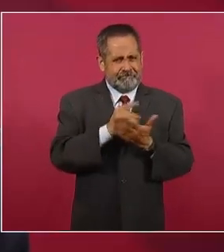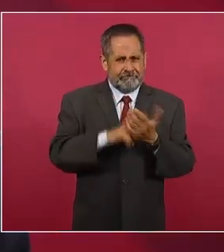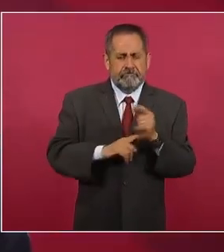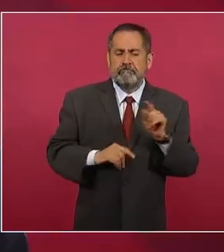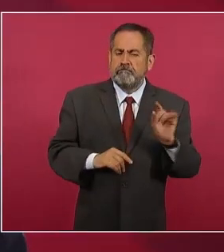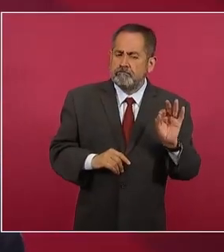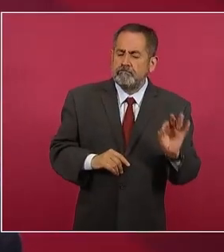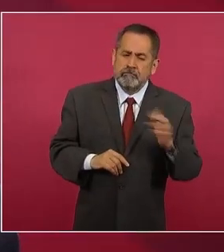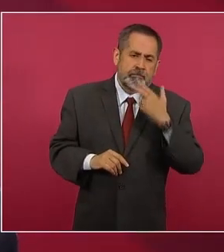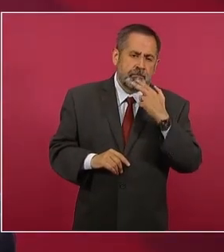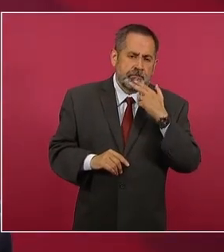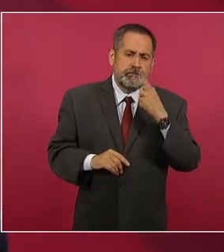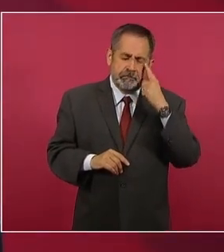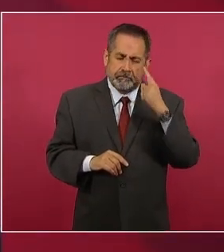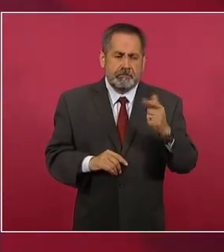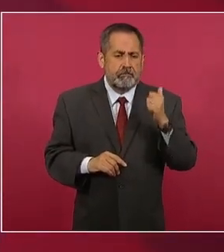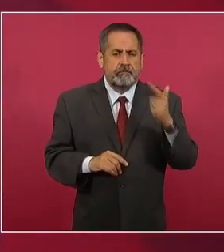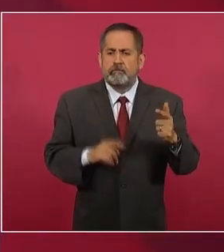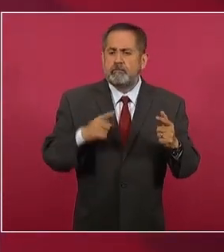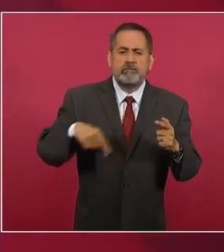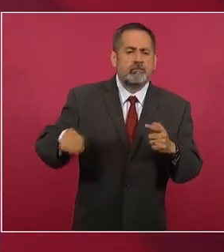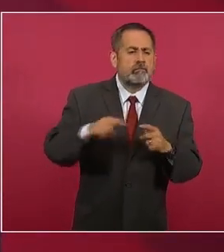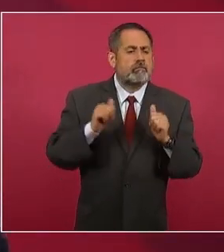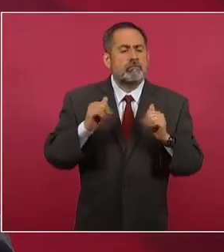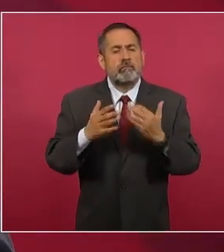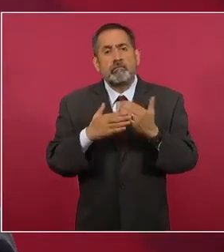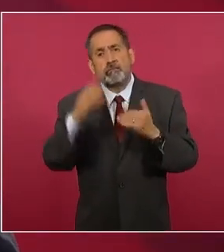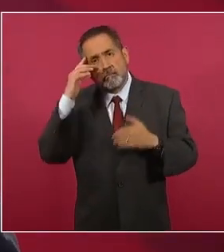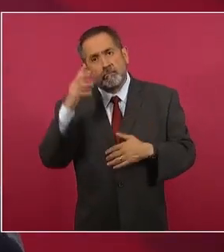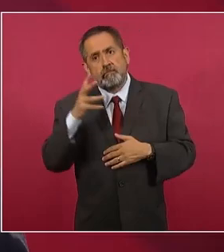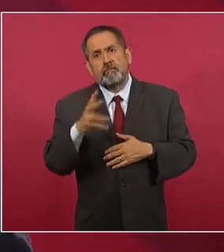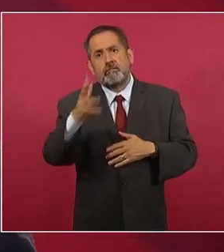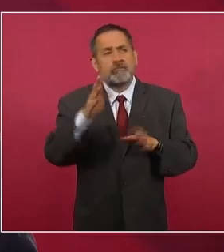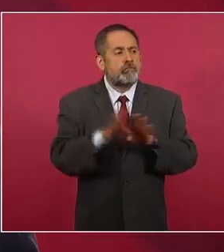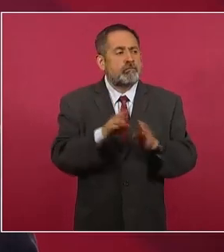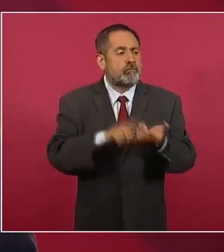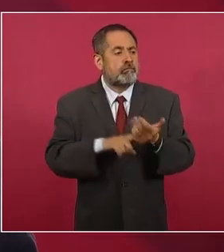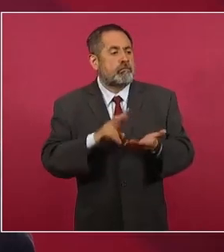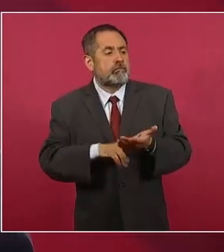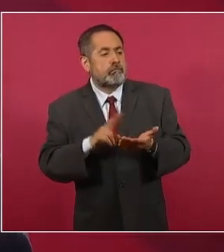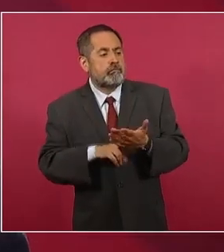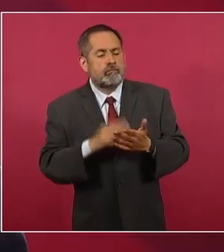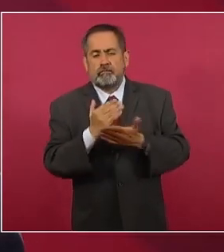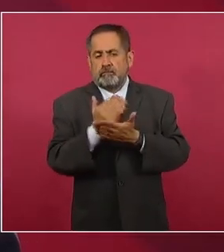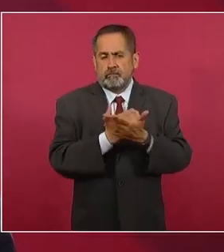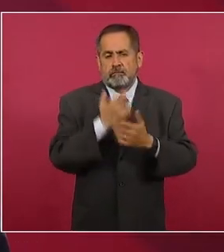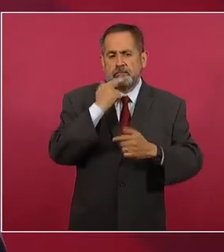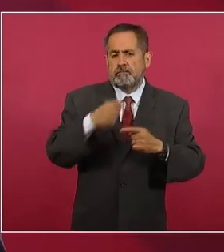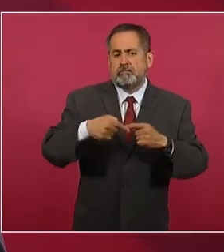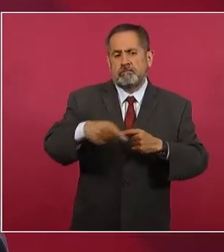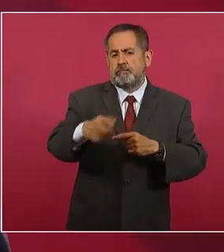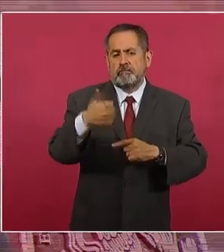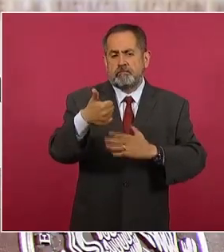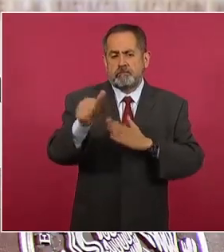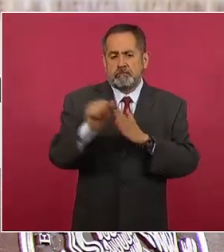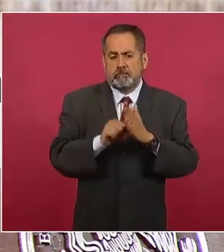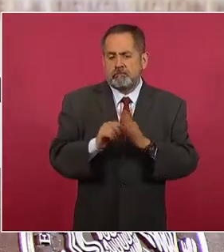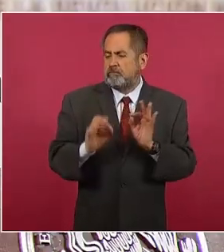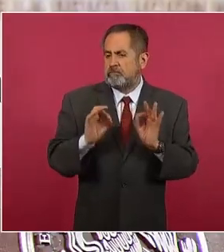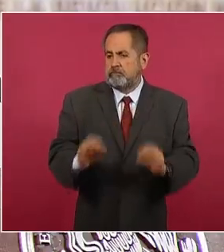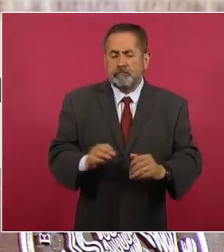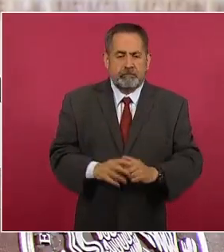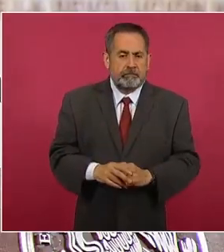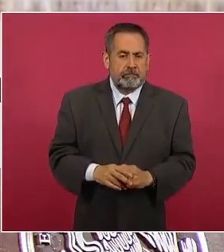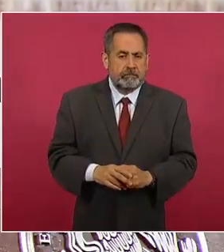pero que nos va a permitir estabilizar expectativas sobre precios para los próximos seis meses. A la